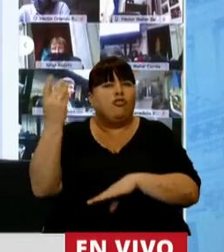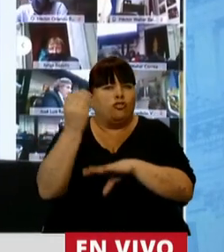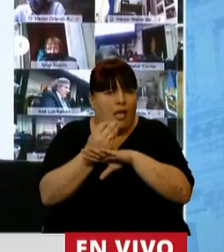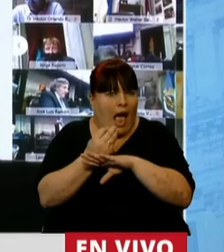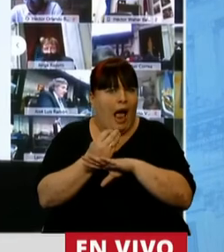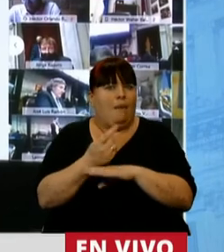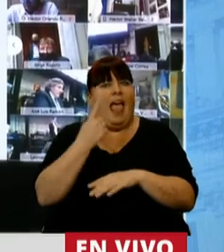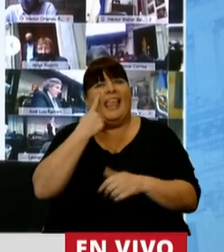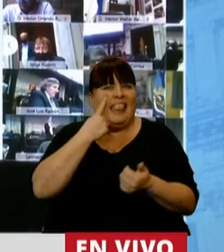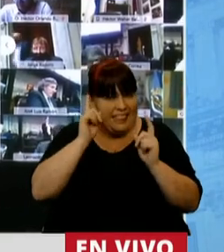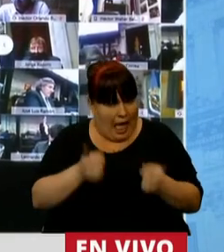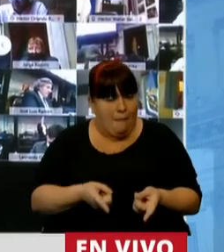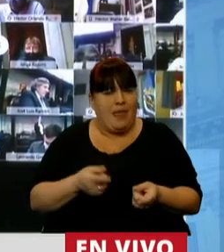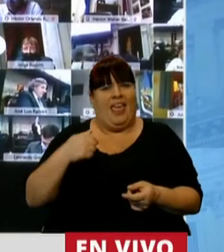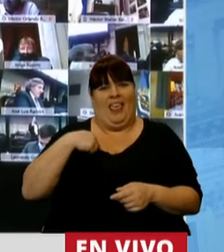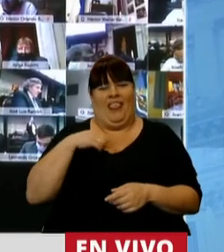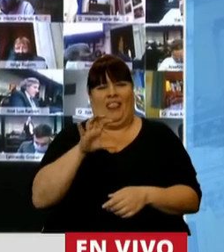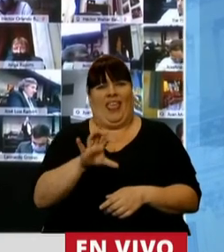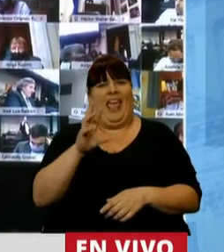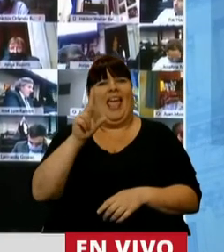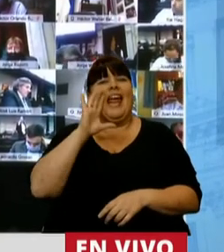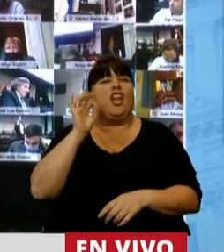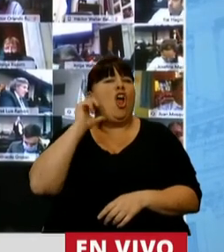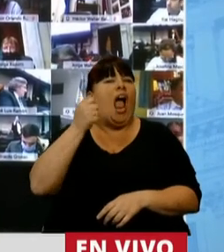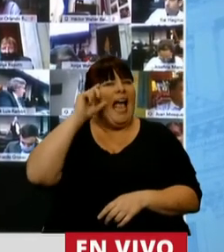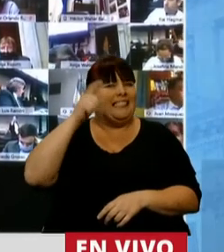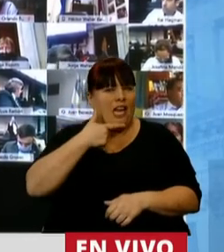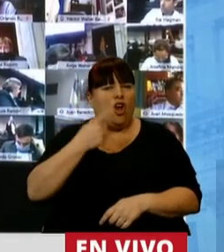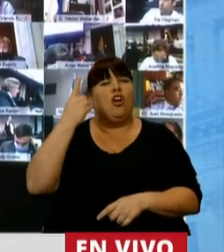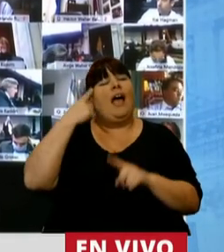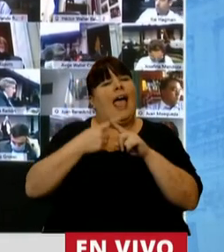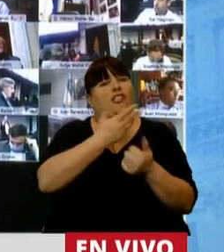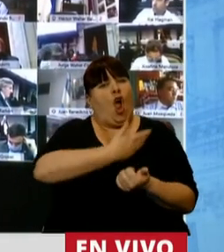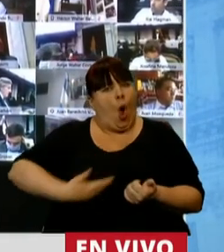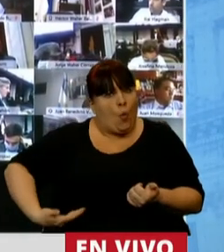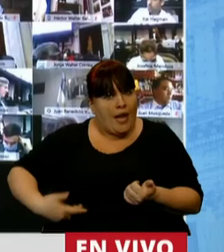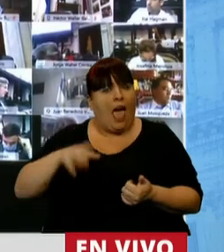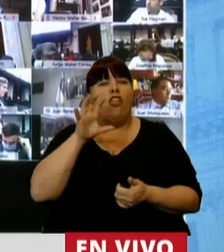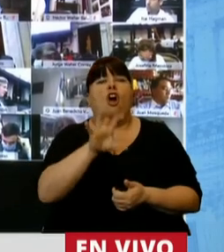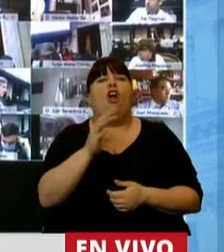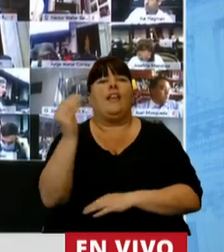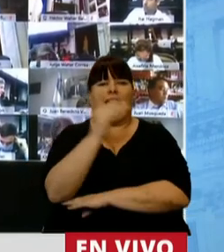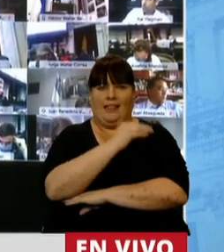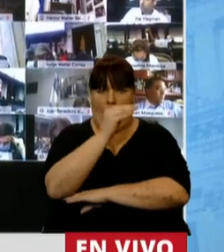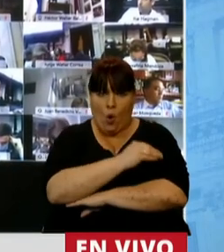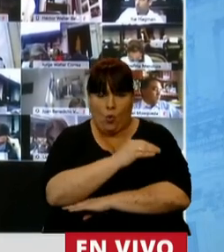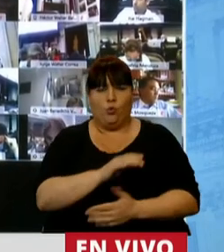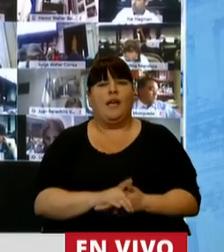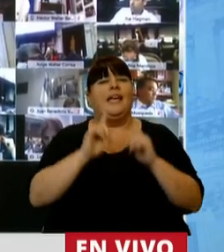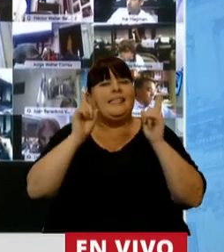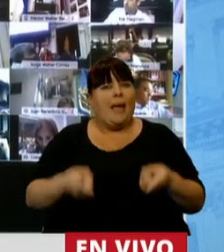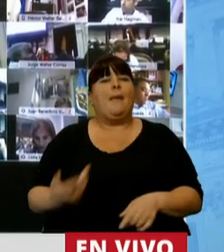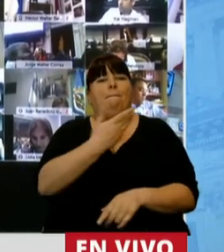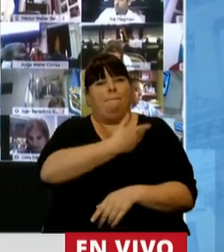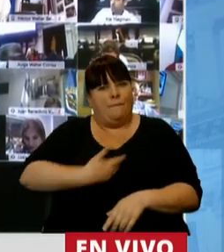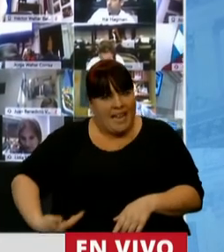como intendente de nuestra querida Río Gallego, como gobernador de nuestra querida Santa Cruz y como